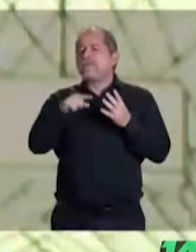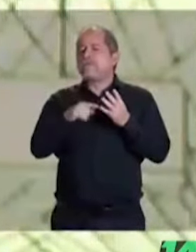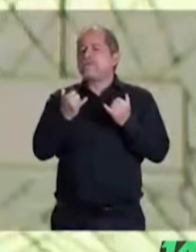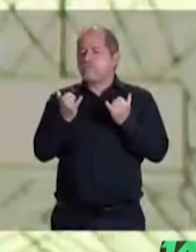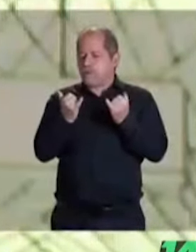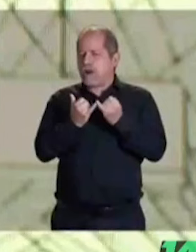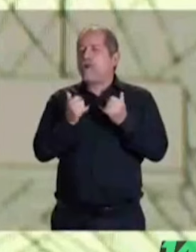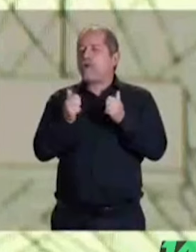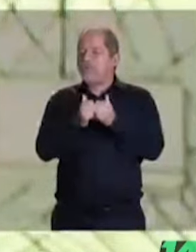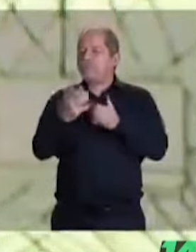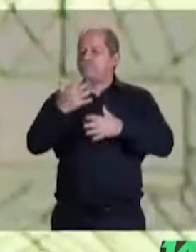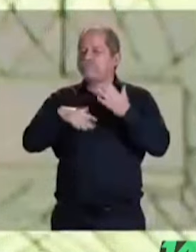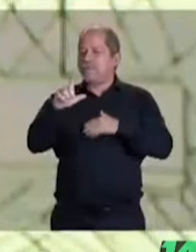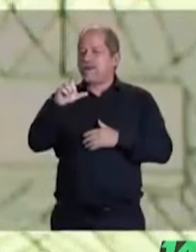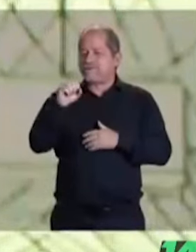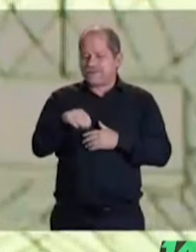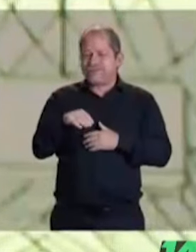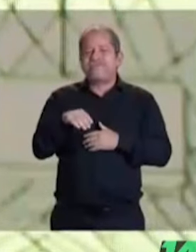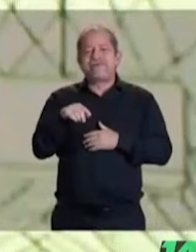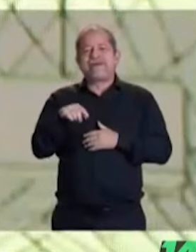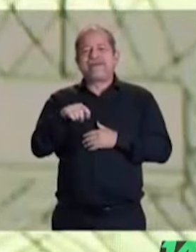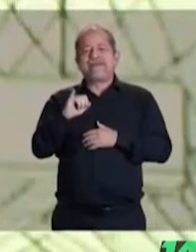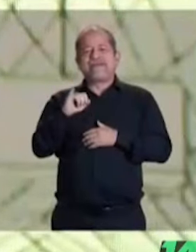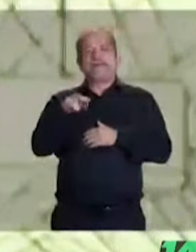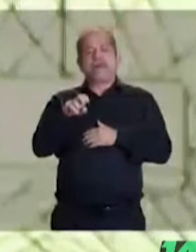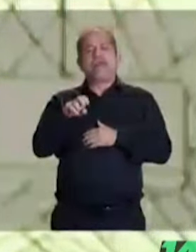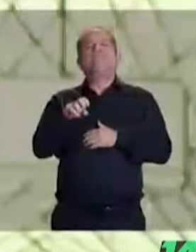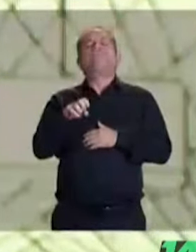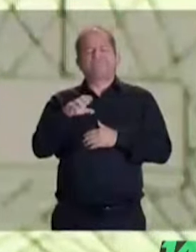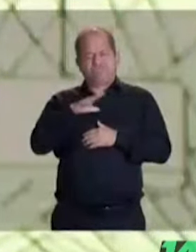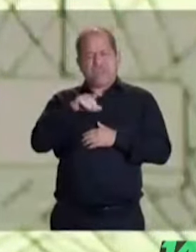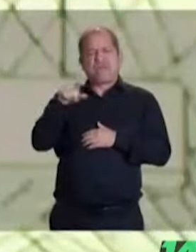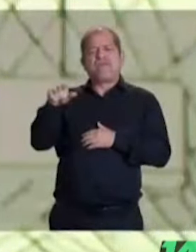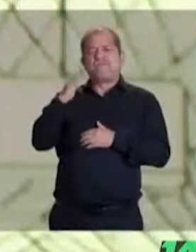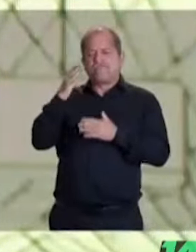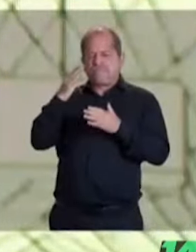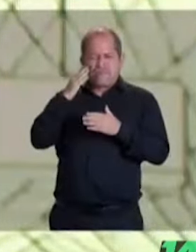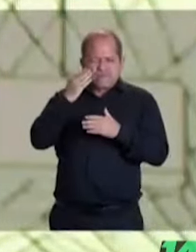transmisiones por redes sociales del Instituto Nacional Electoral. Gracias.